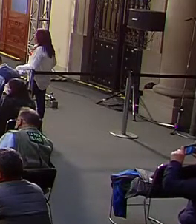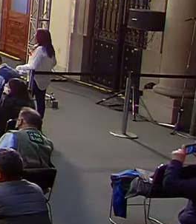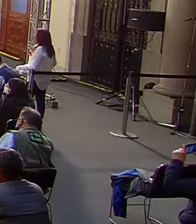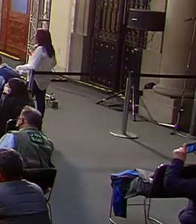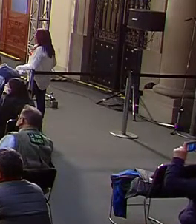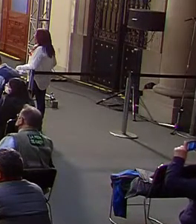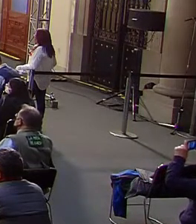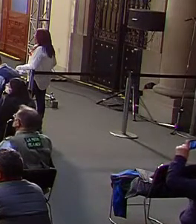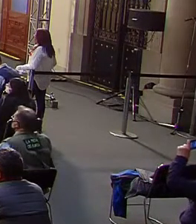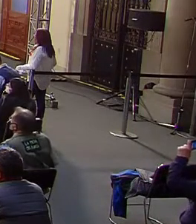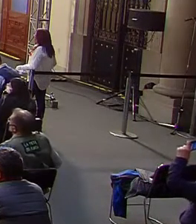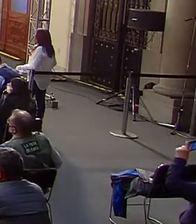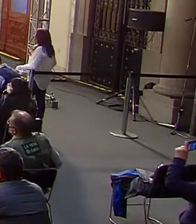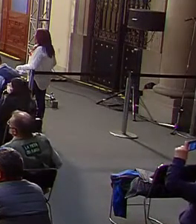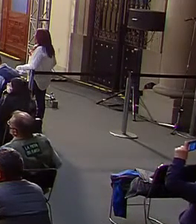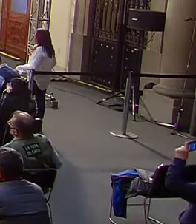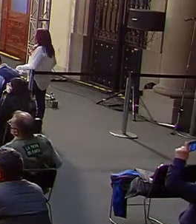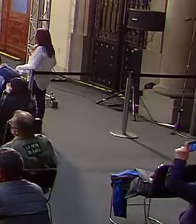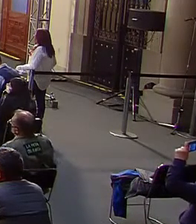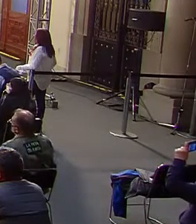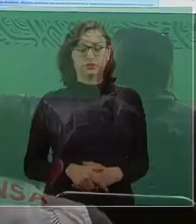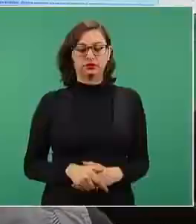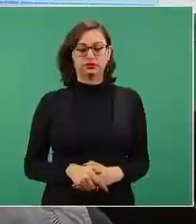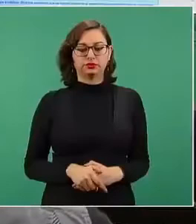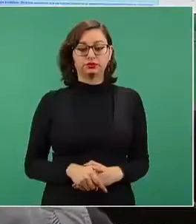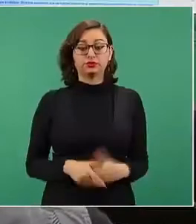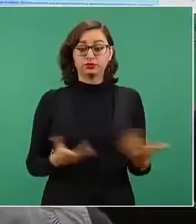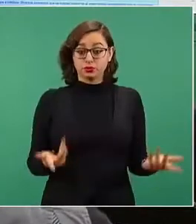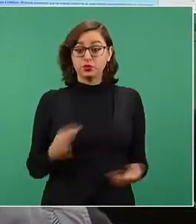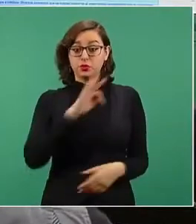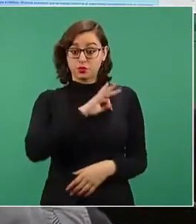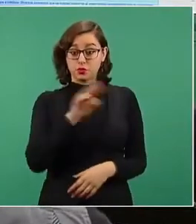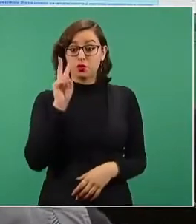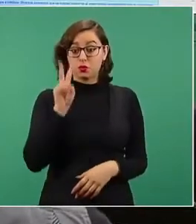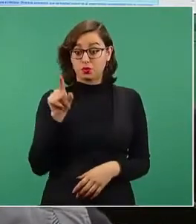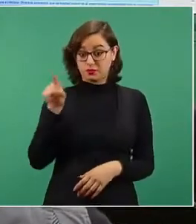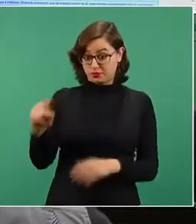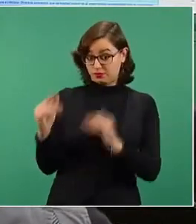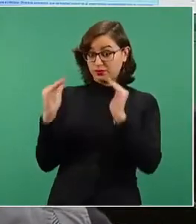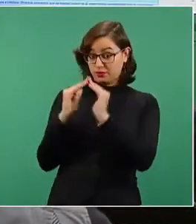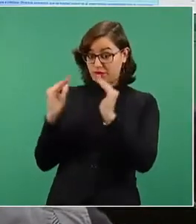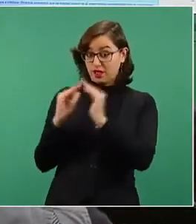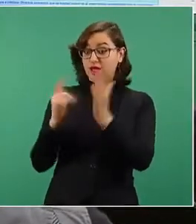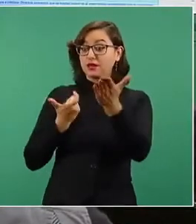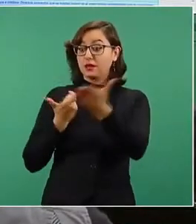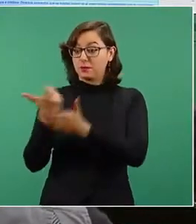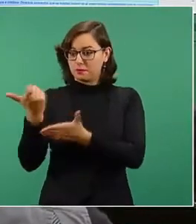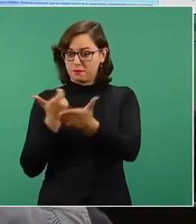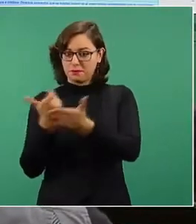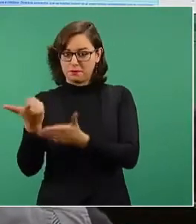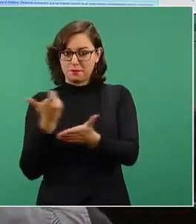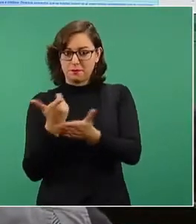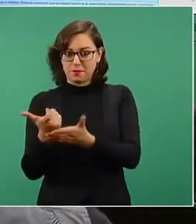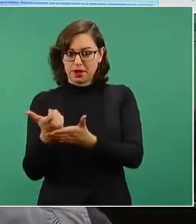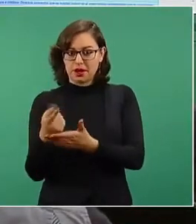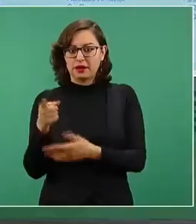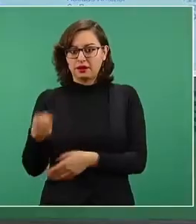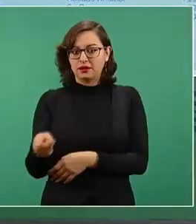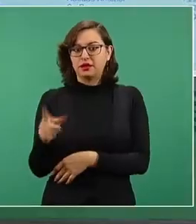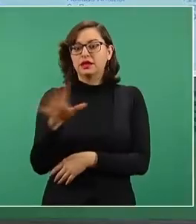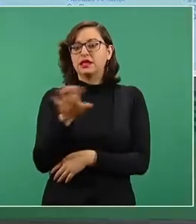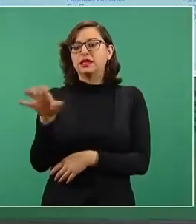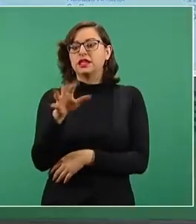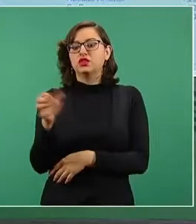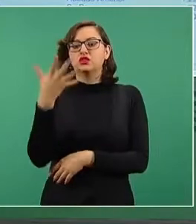estos grandes corporativos versus lo que pagaría este hogar con esto mismo, con los 510 kilowatt hora.